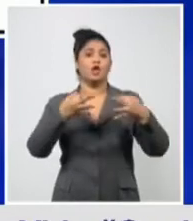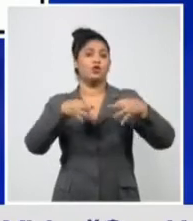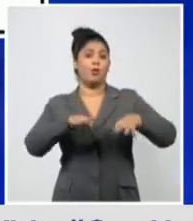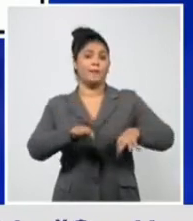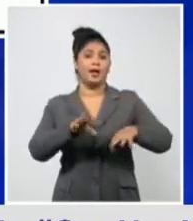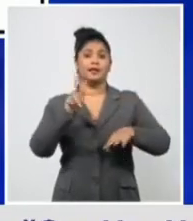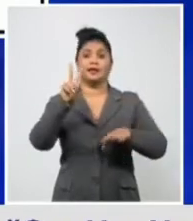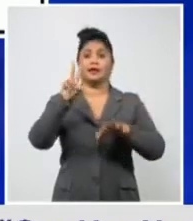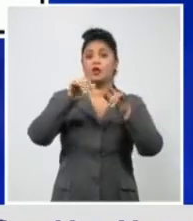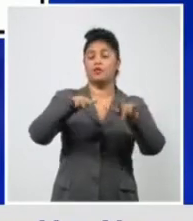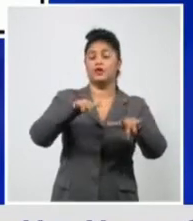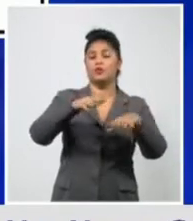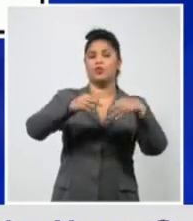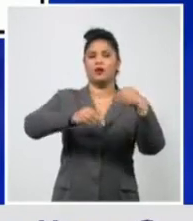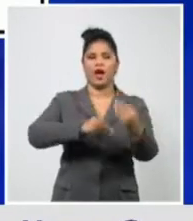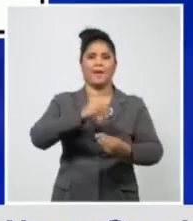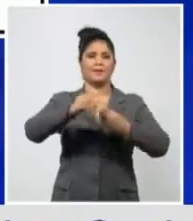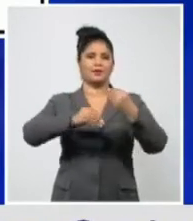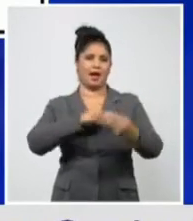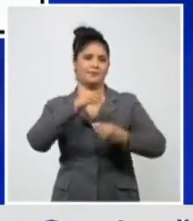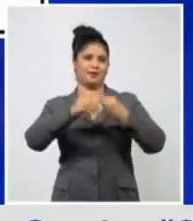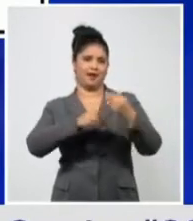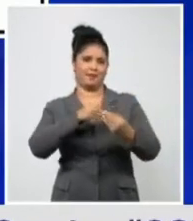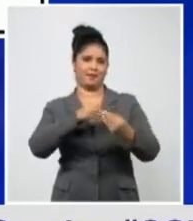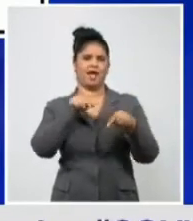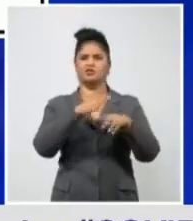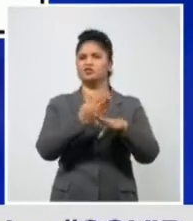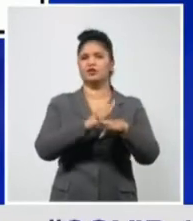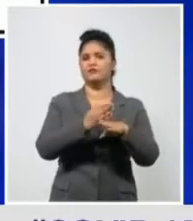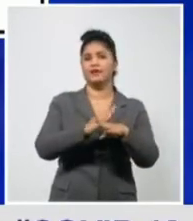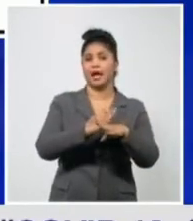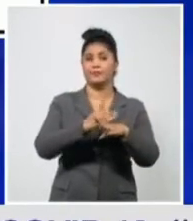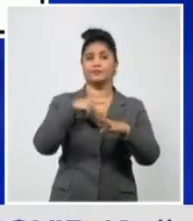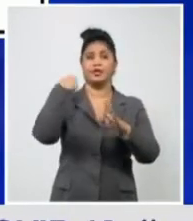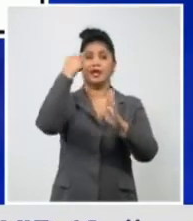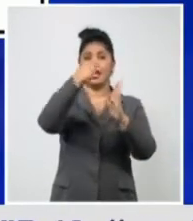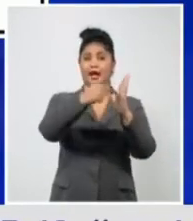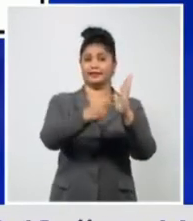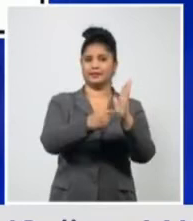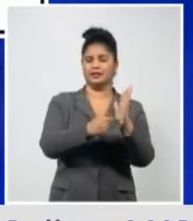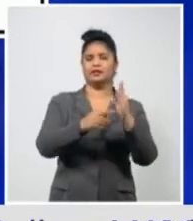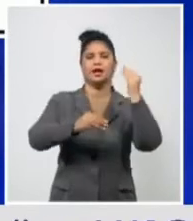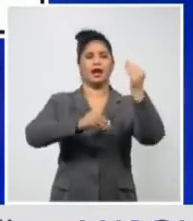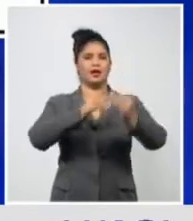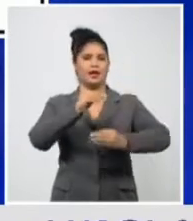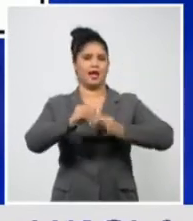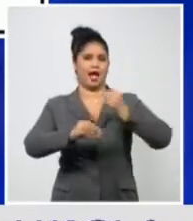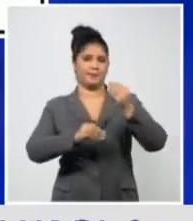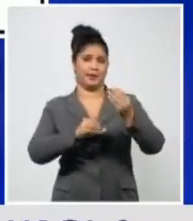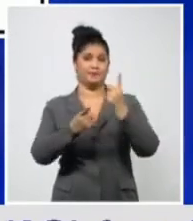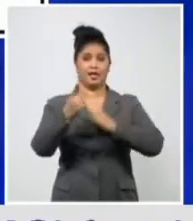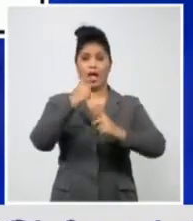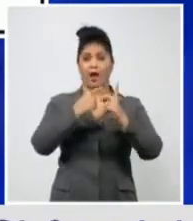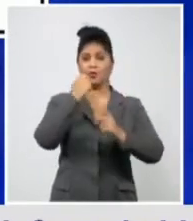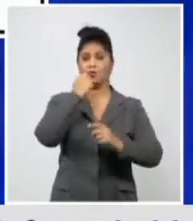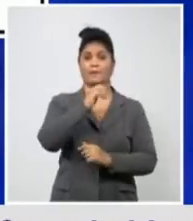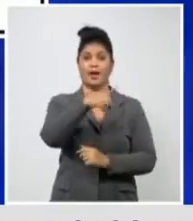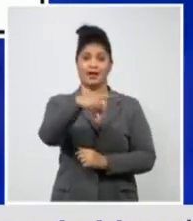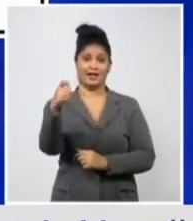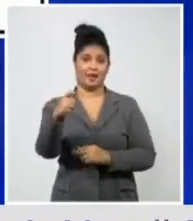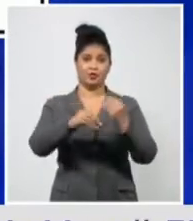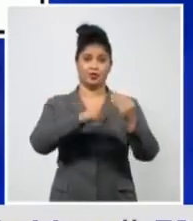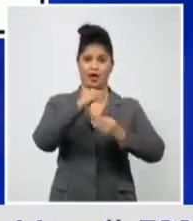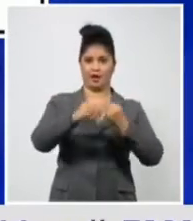cambien. Eso es normal, todos los virus cambian, algunos con una mayor frecuencia de mutación en el tiempo, otros con menor,